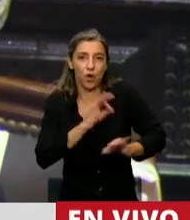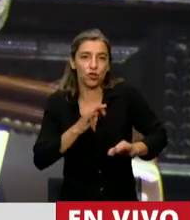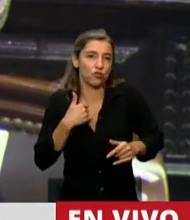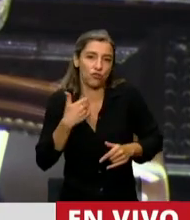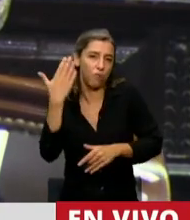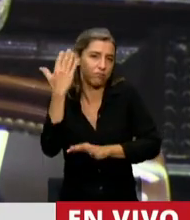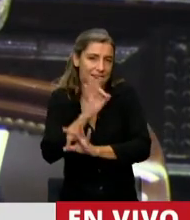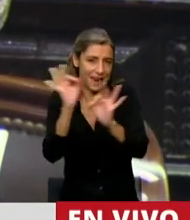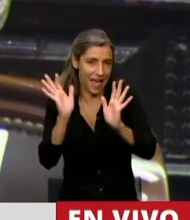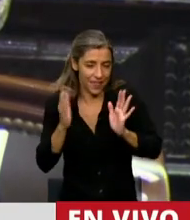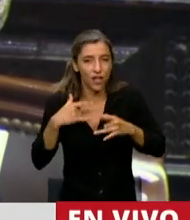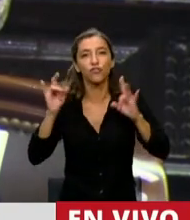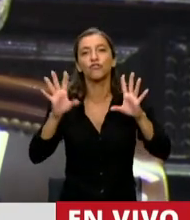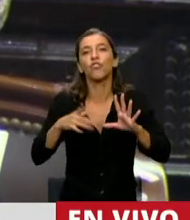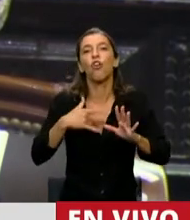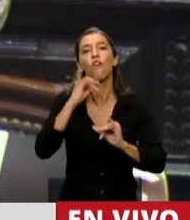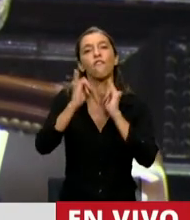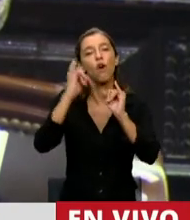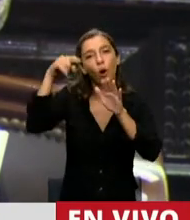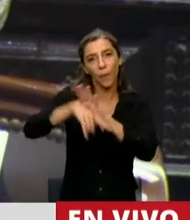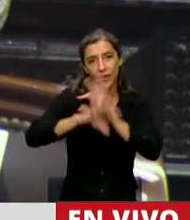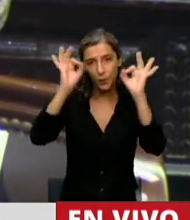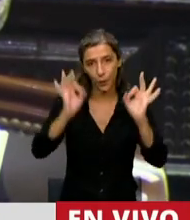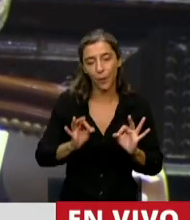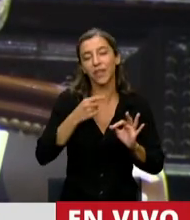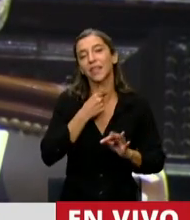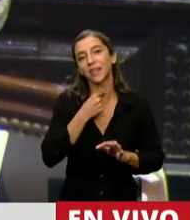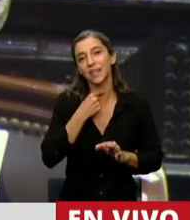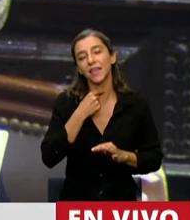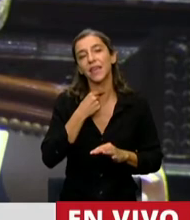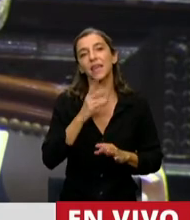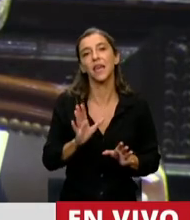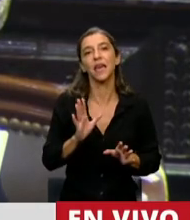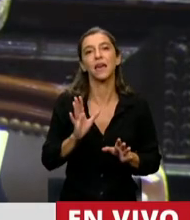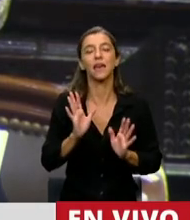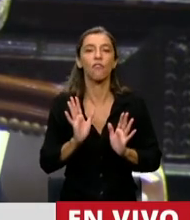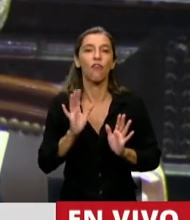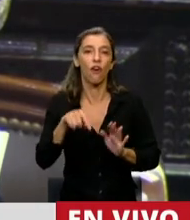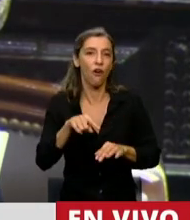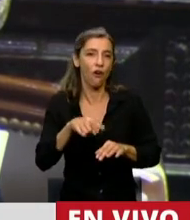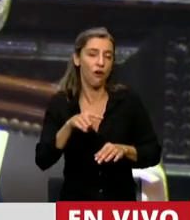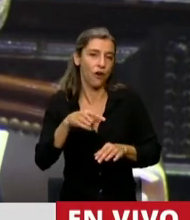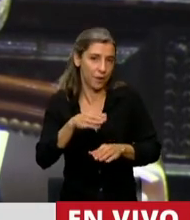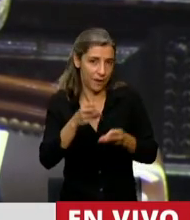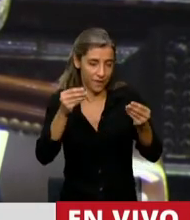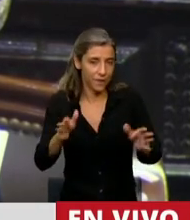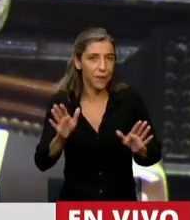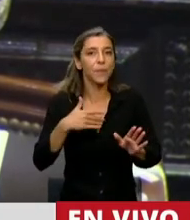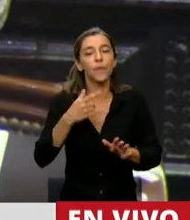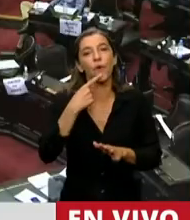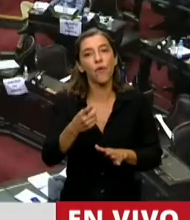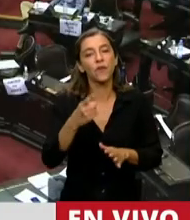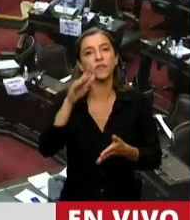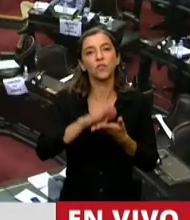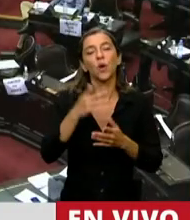agilizar todo esto. Pero quiero terminar el tiempo de informe y decir esto, hablaba del